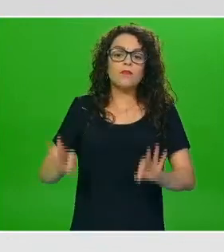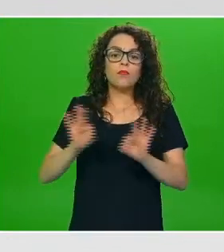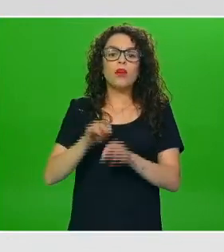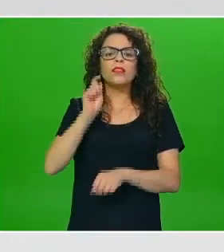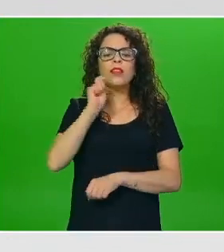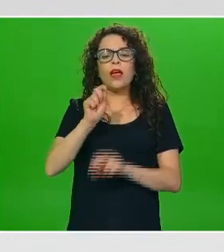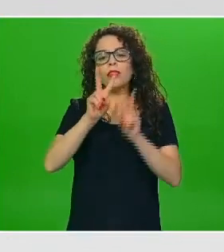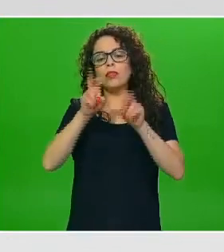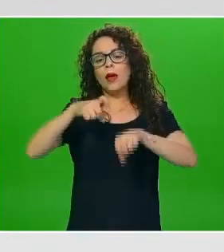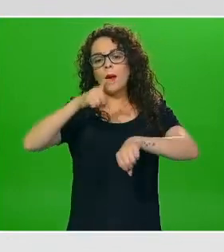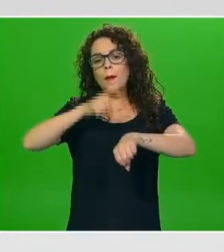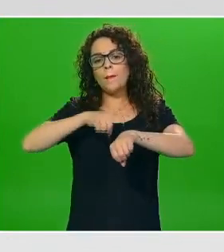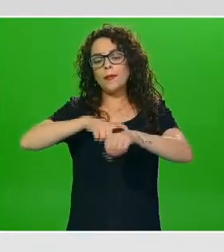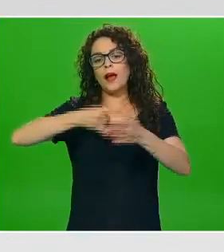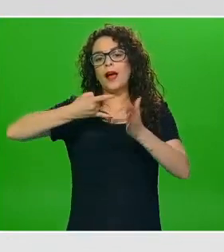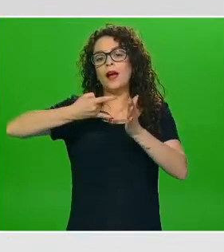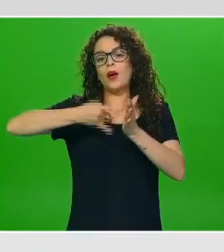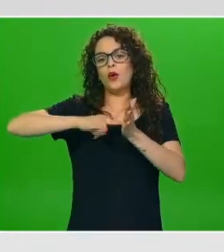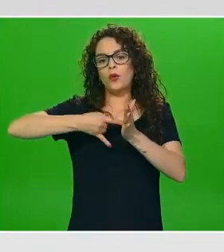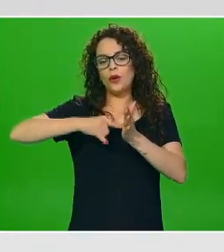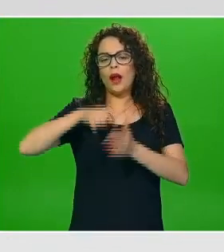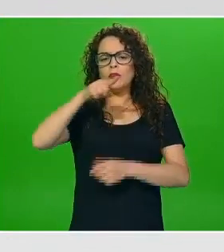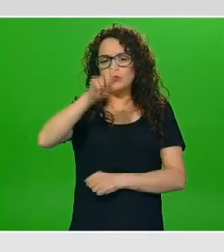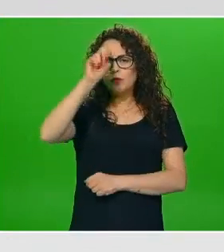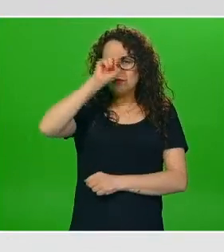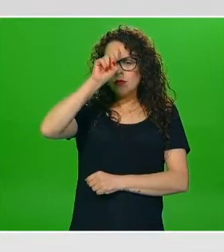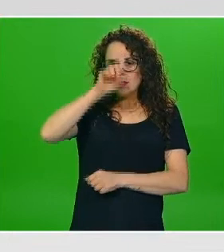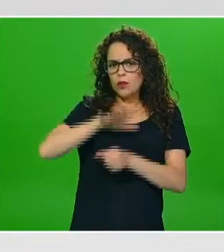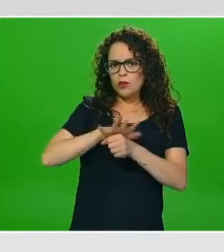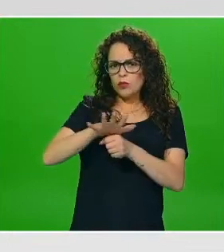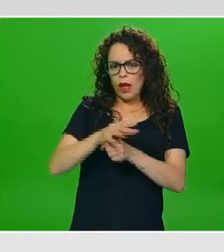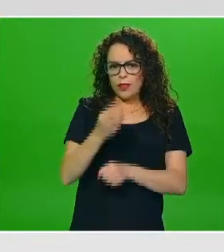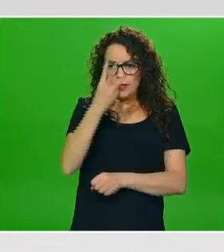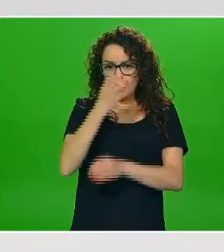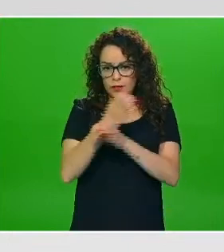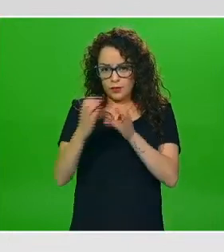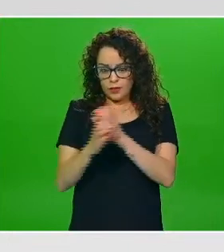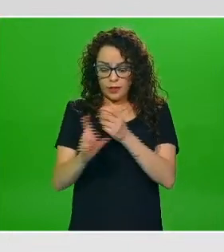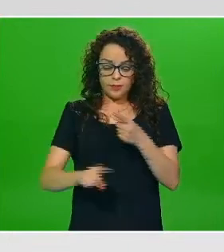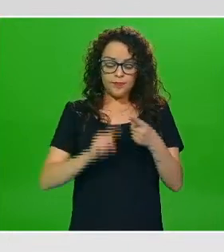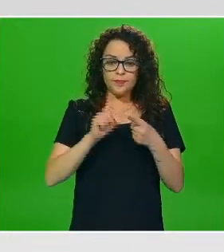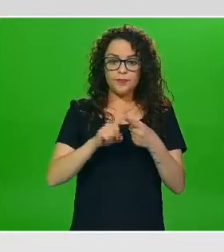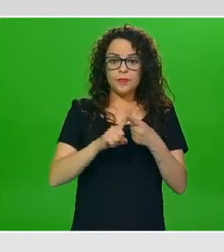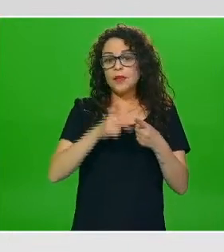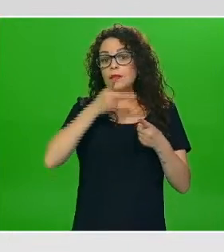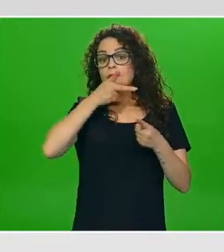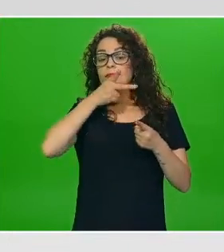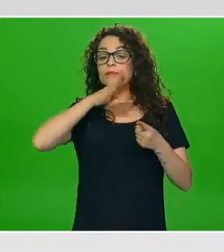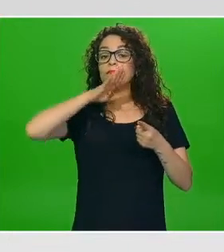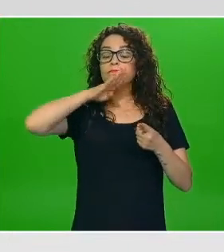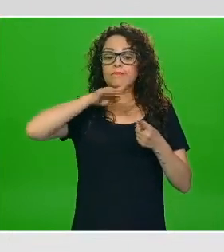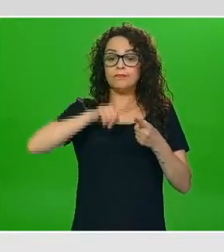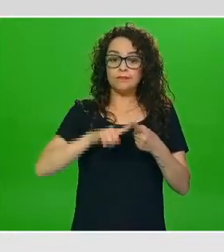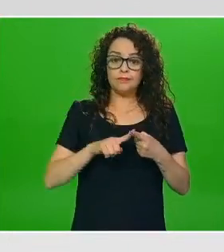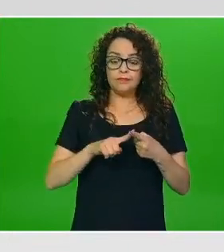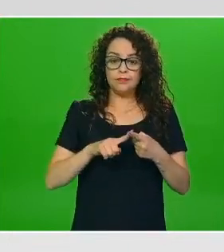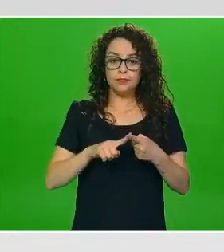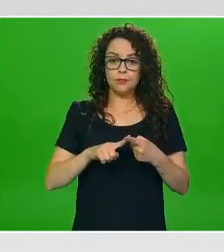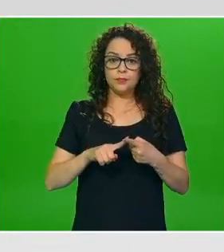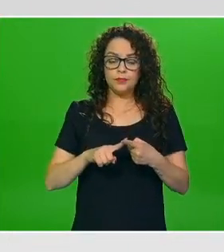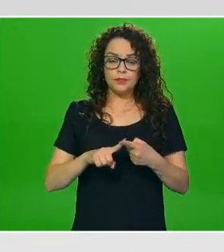¿cuáles serían las recomendaciones en general en tres rubros? uno hacia los padres de familia para